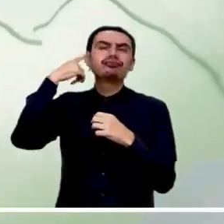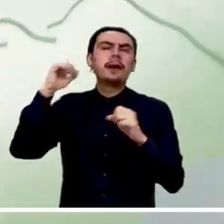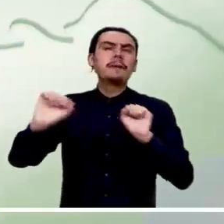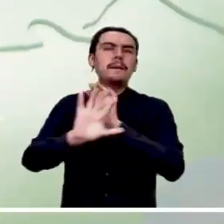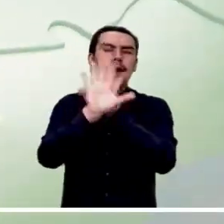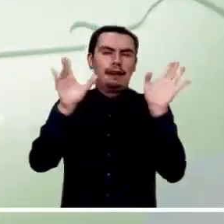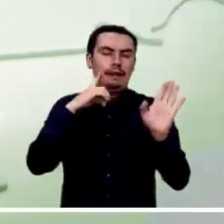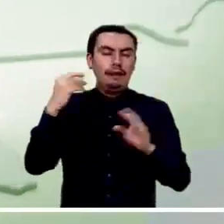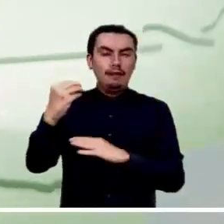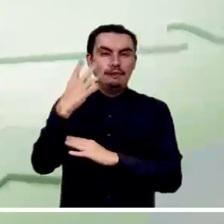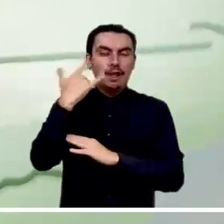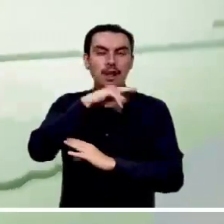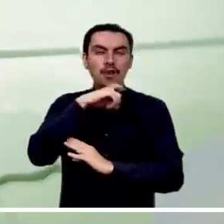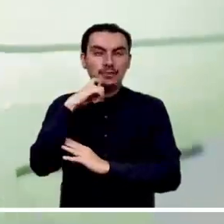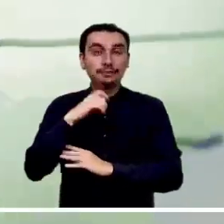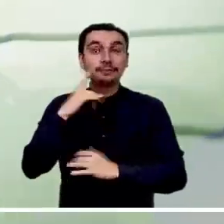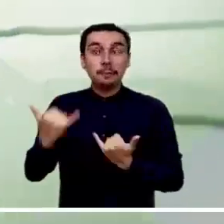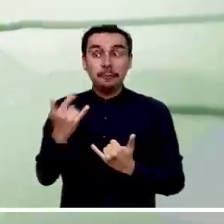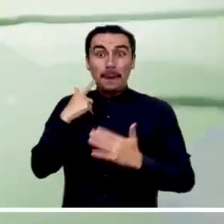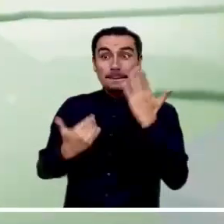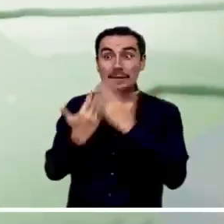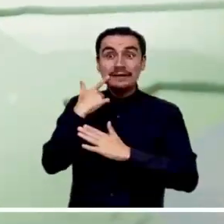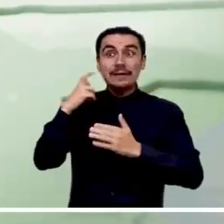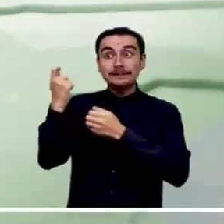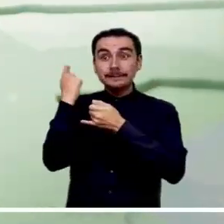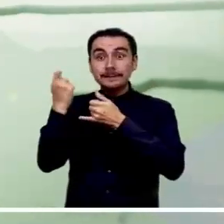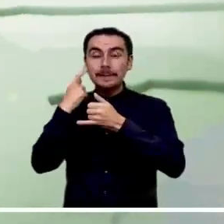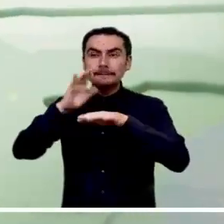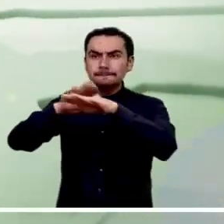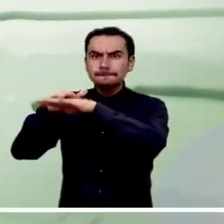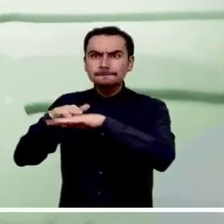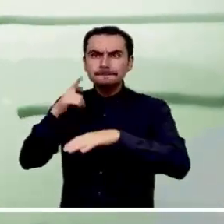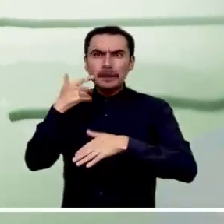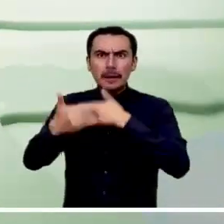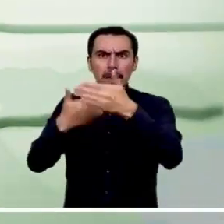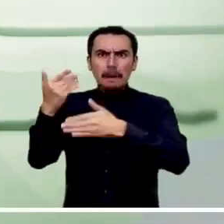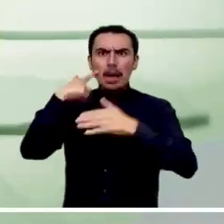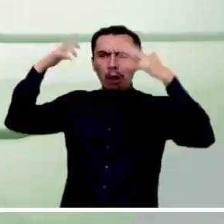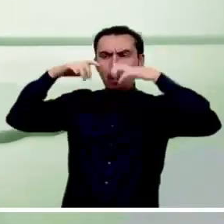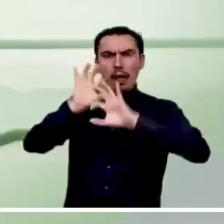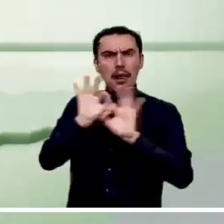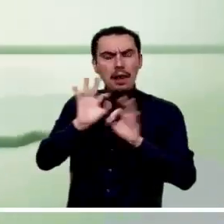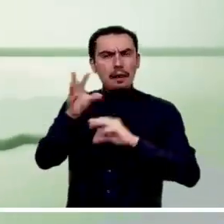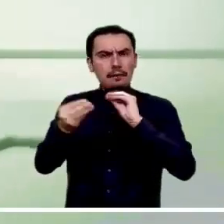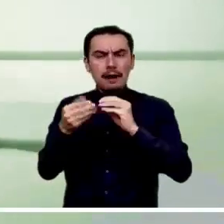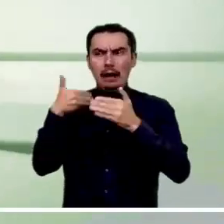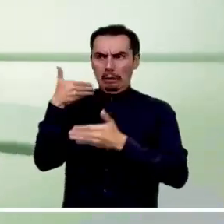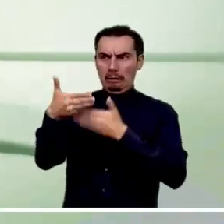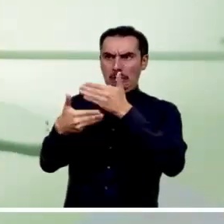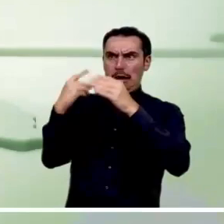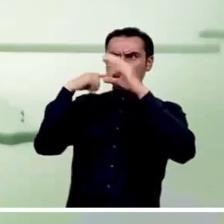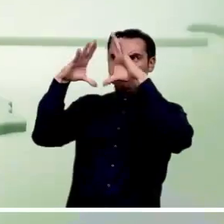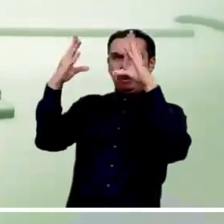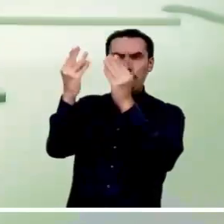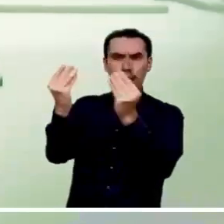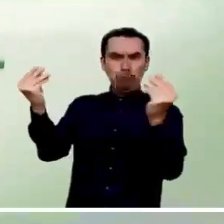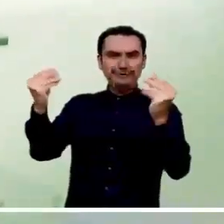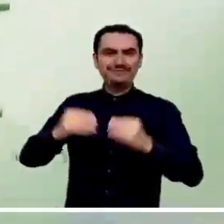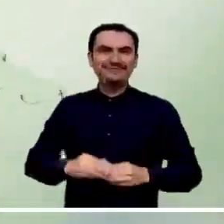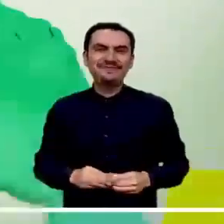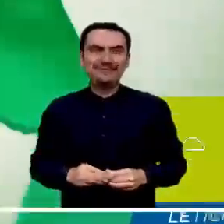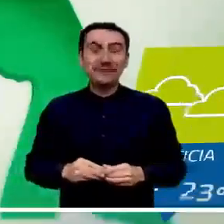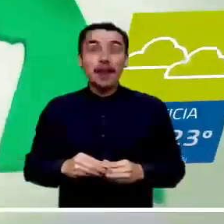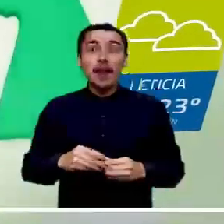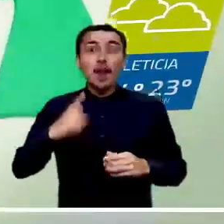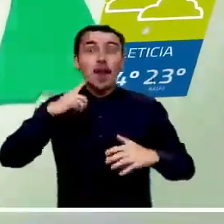Pocos cambios se estiman en la Orinoquía, donde prevalecerán las condiciones mayormente secas y la escasa nubosidad. Las